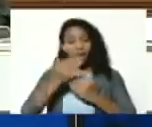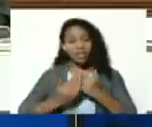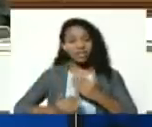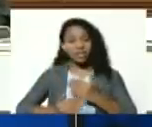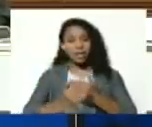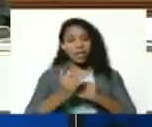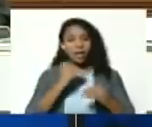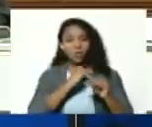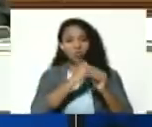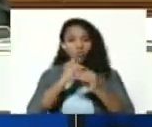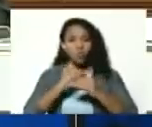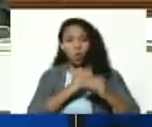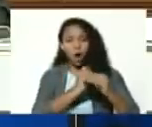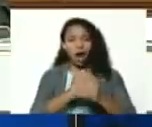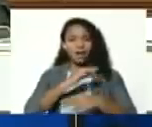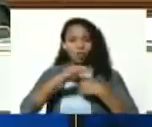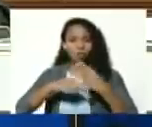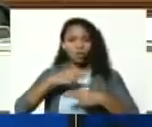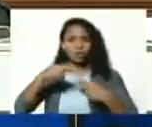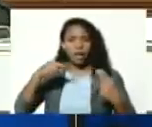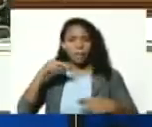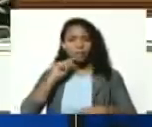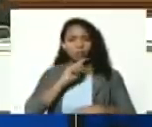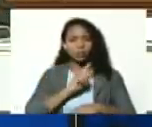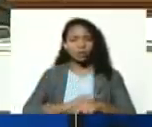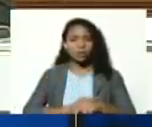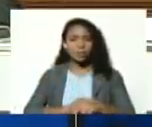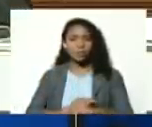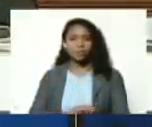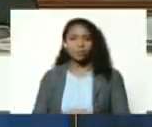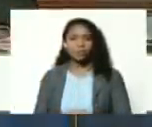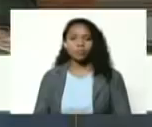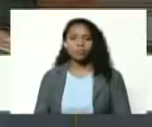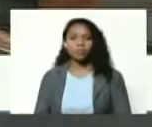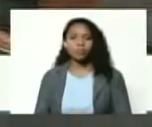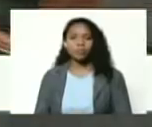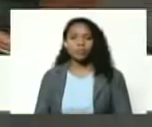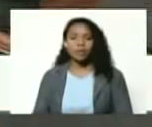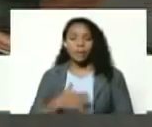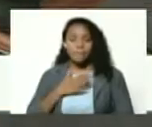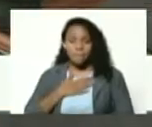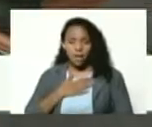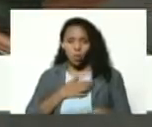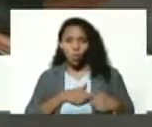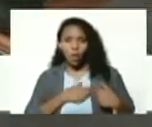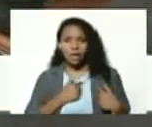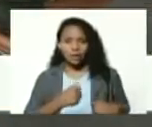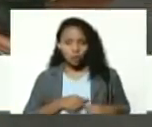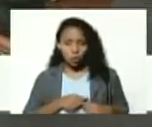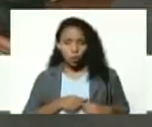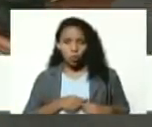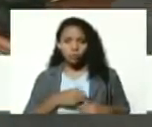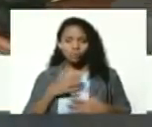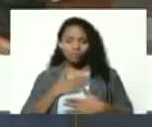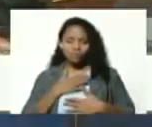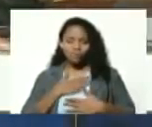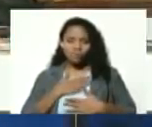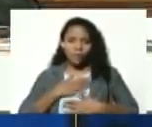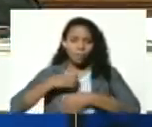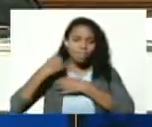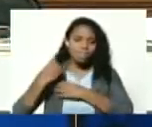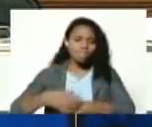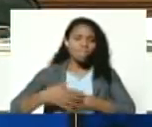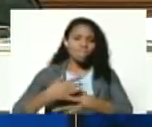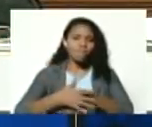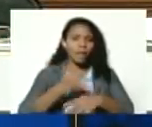igualitarias revolucionarias para su tiempo desde mi corazón de militante de